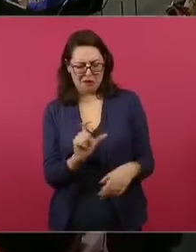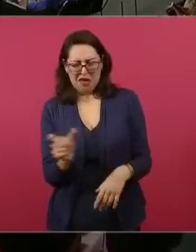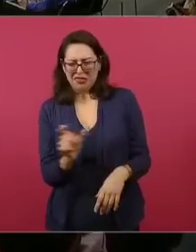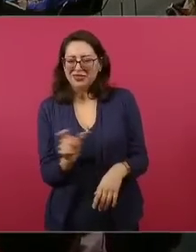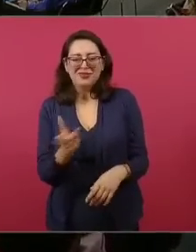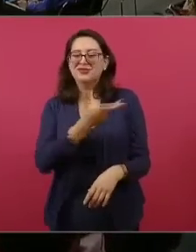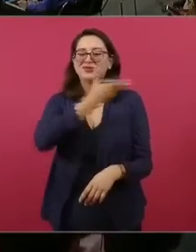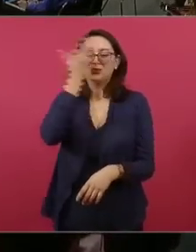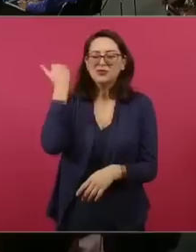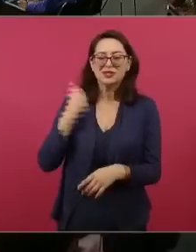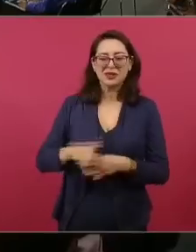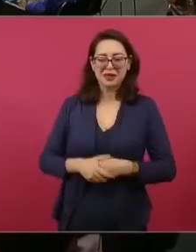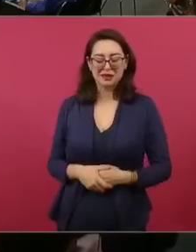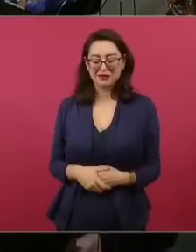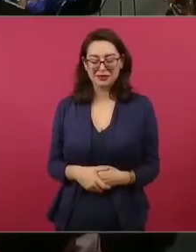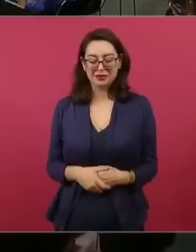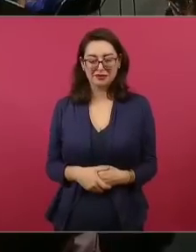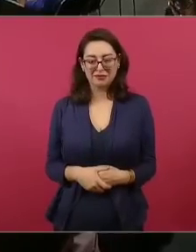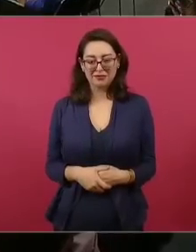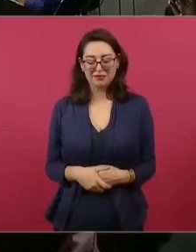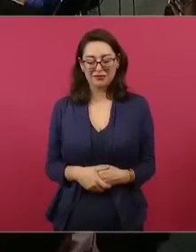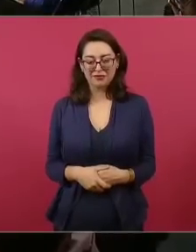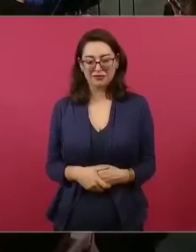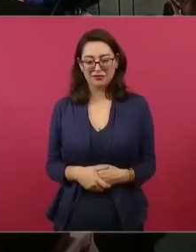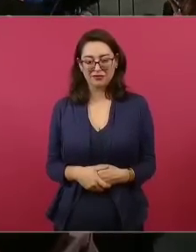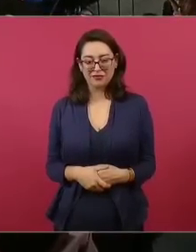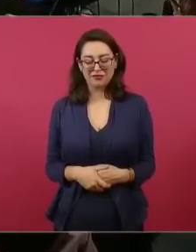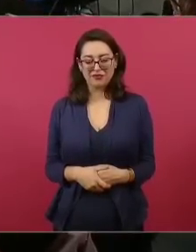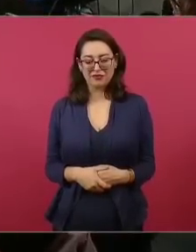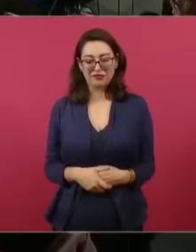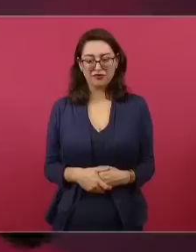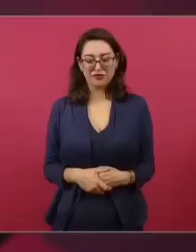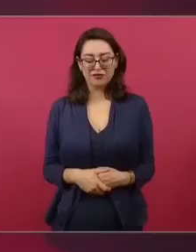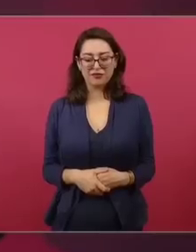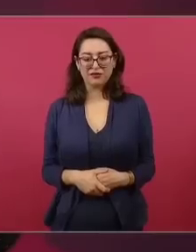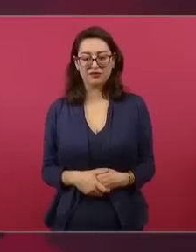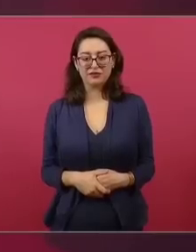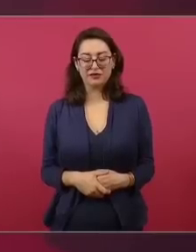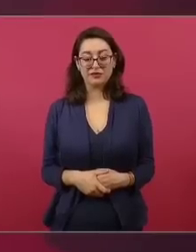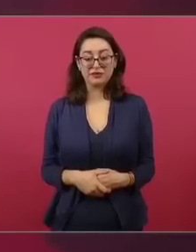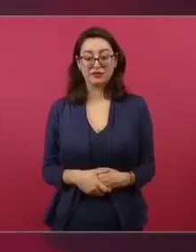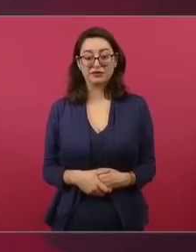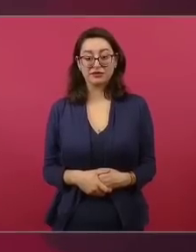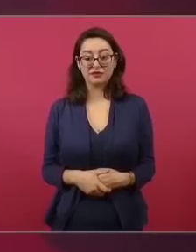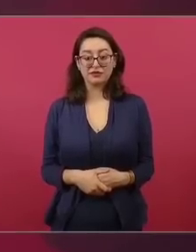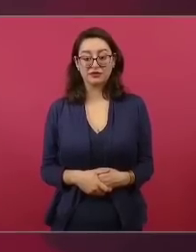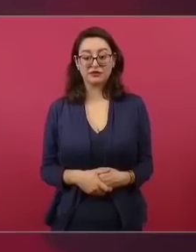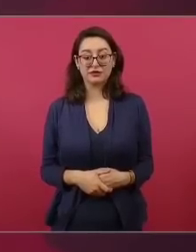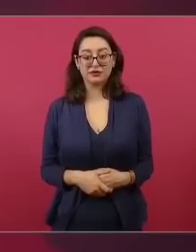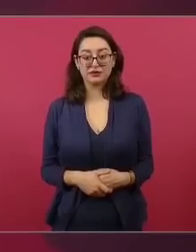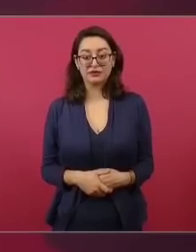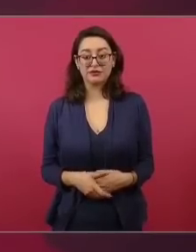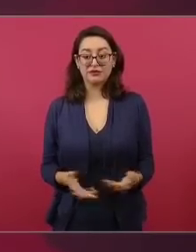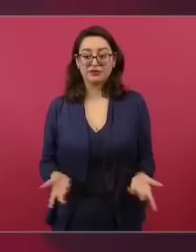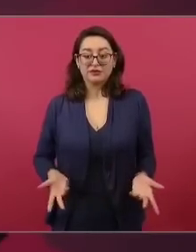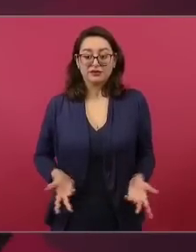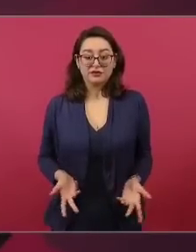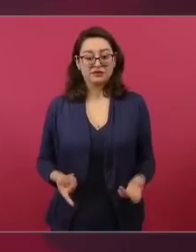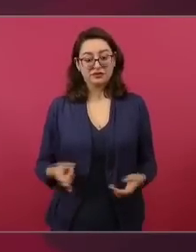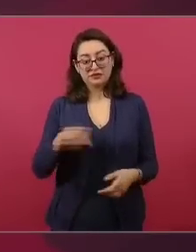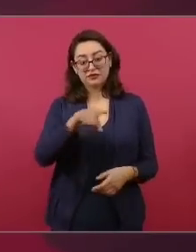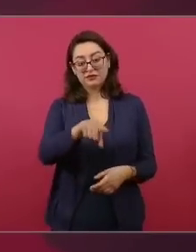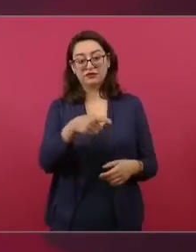Imagínense poner en manos de un gerente que además,